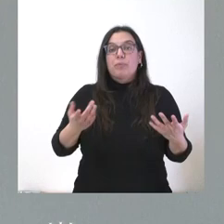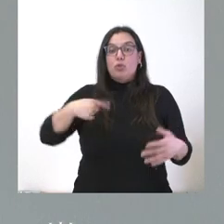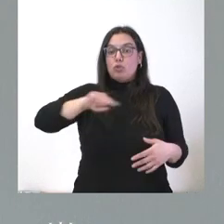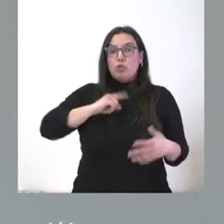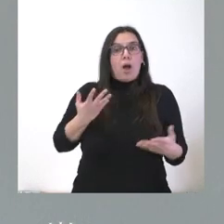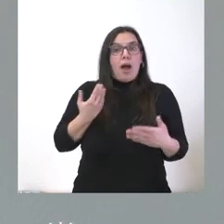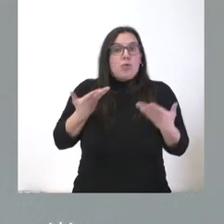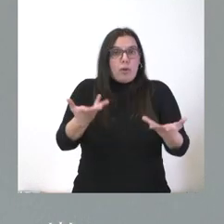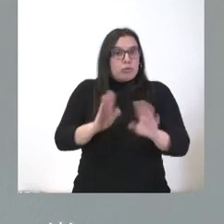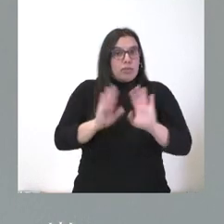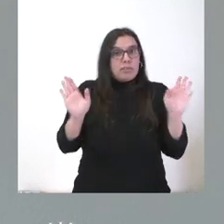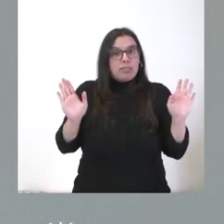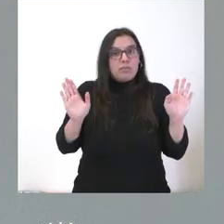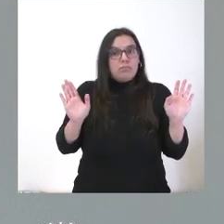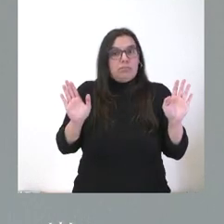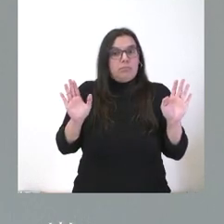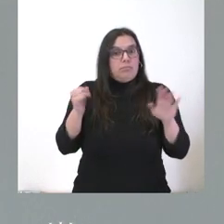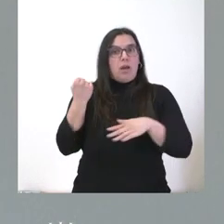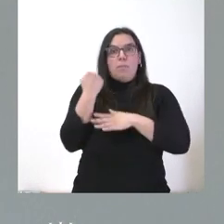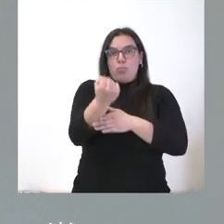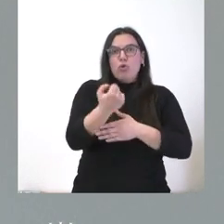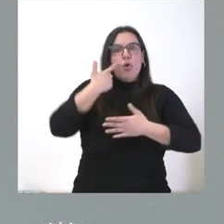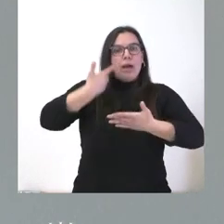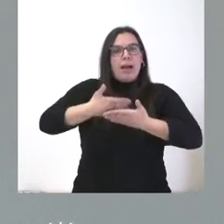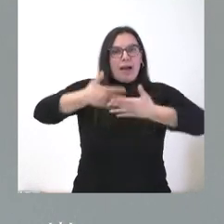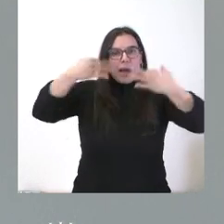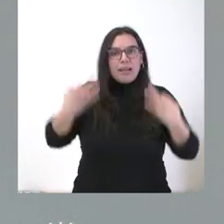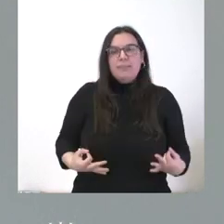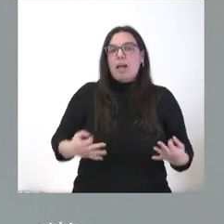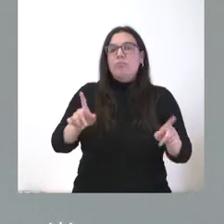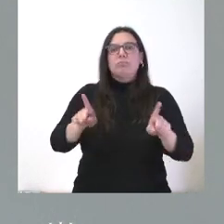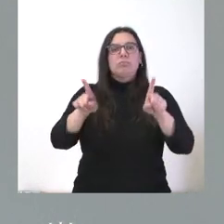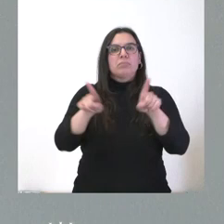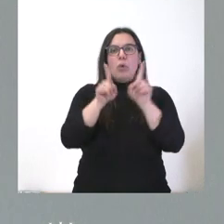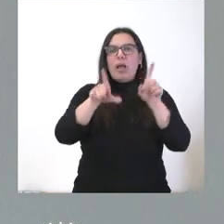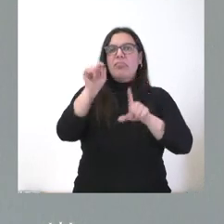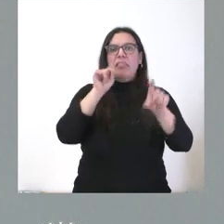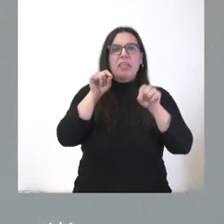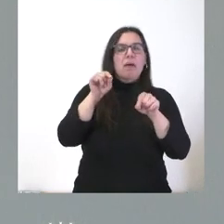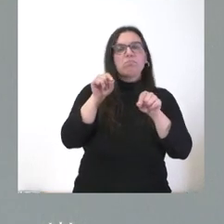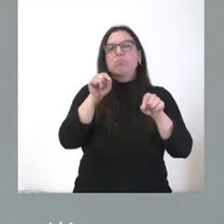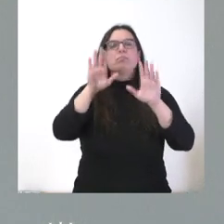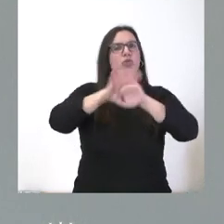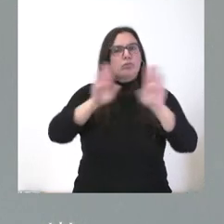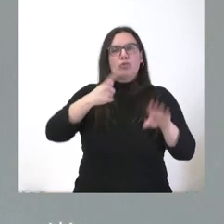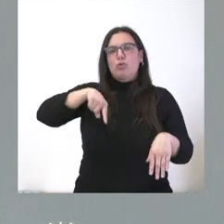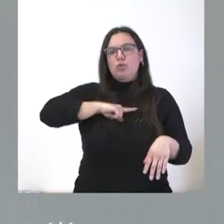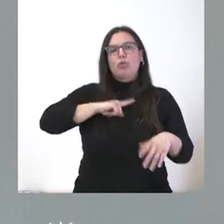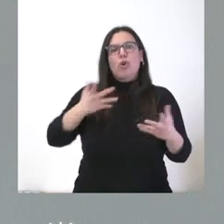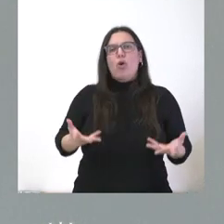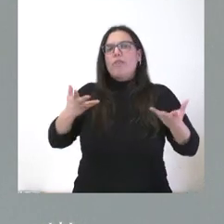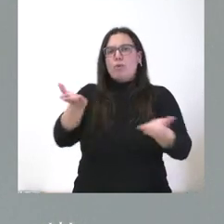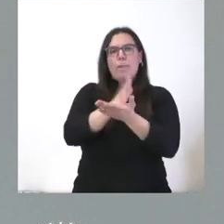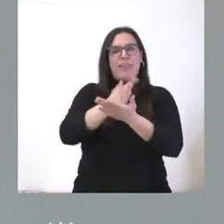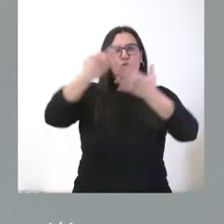para ayudar y, además, para dar soporte y garantía de que, sea cual sea su decisión, lo que está garantizado es la mediación